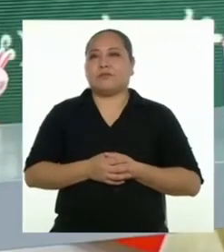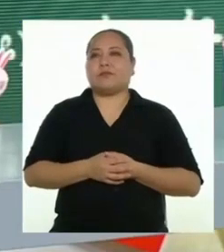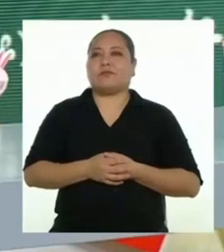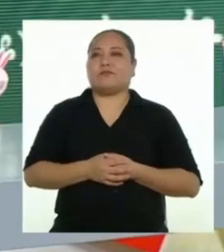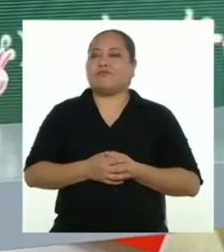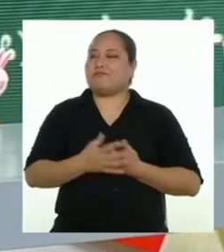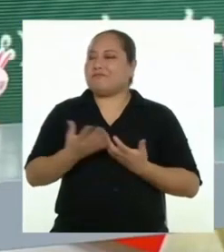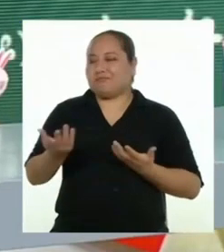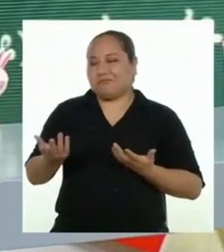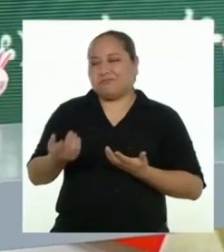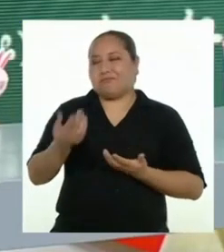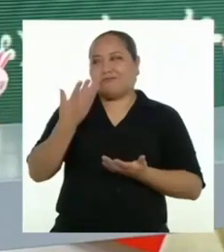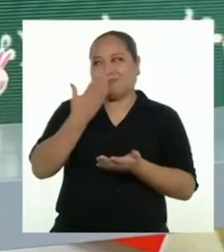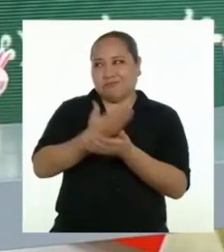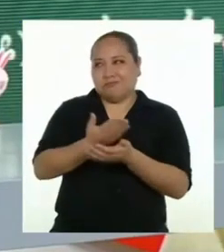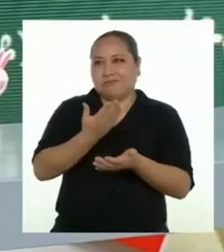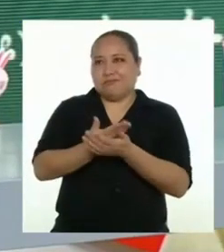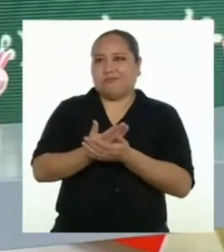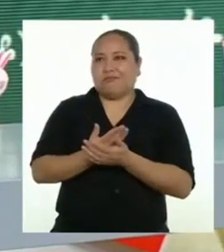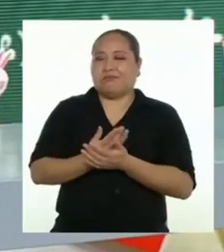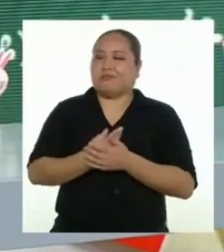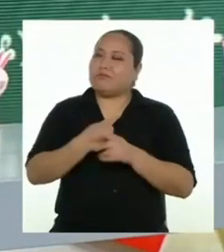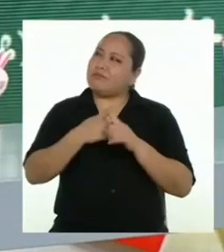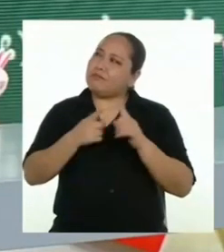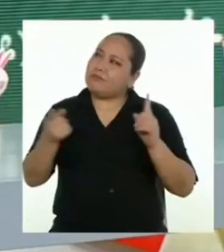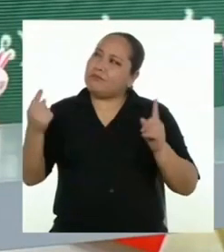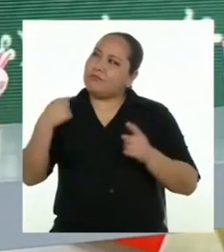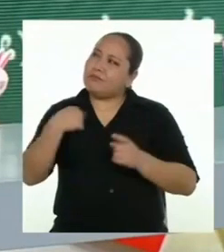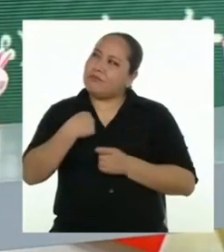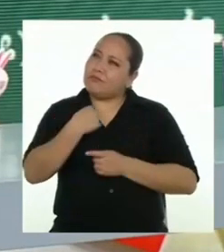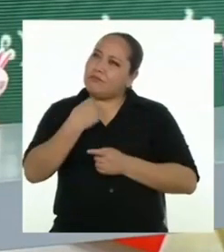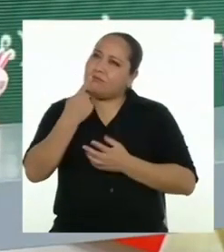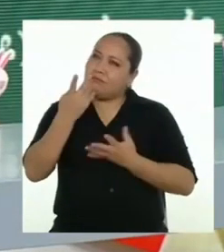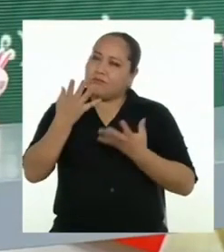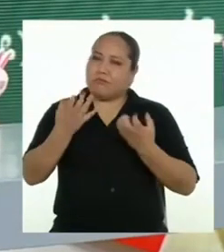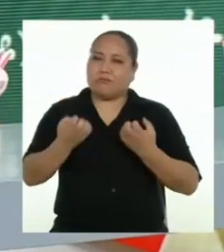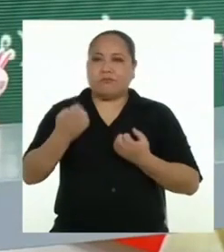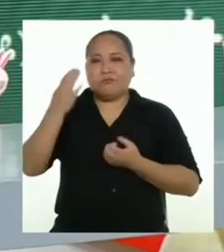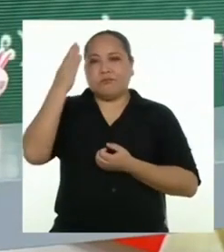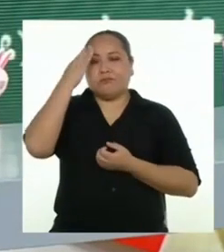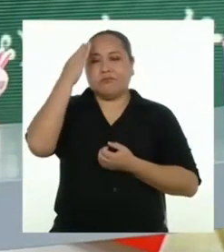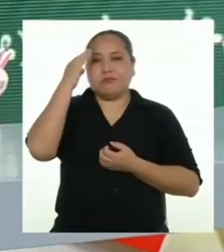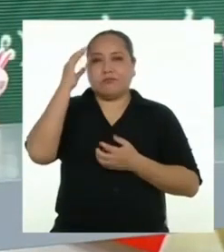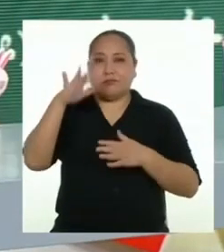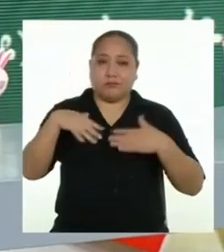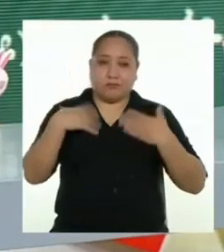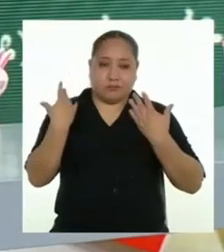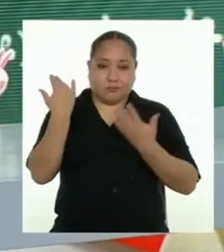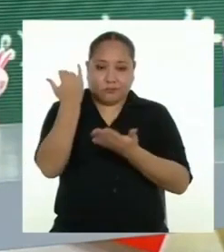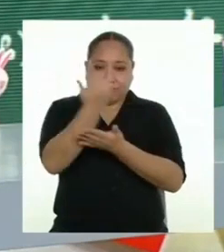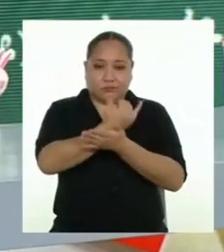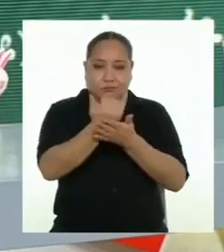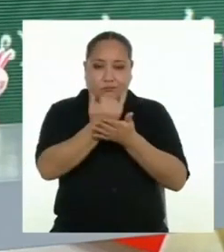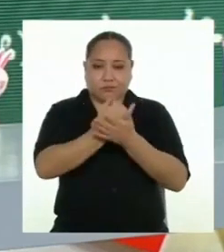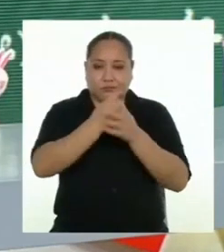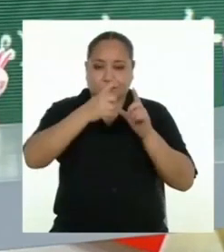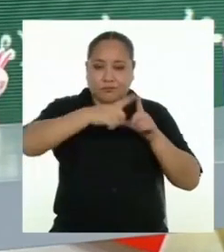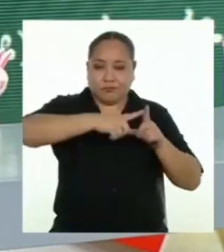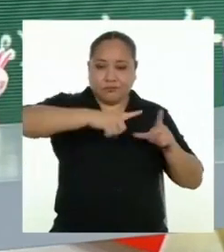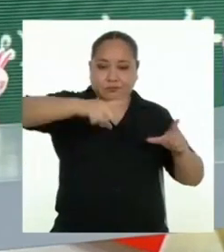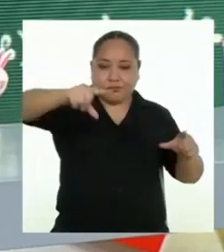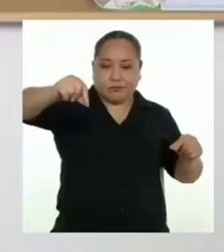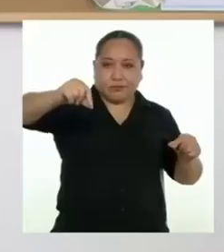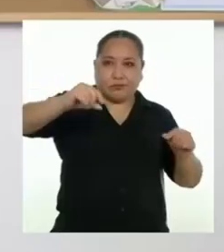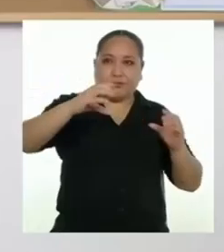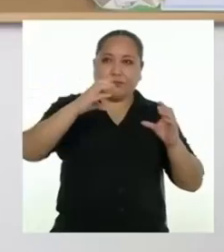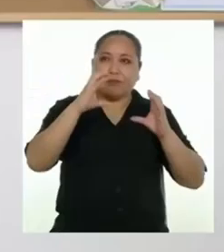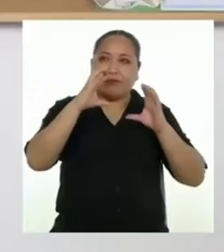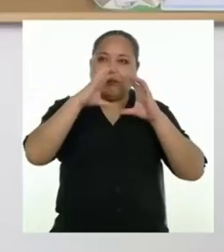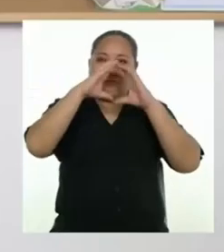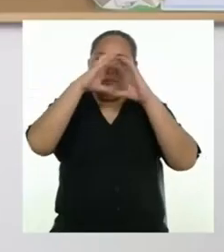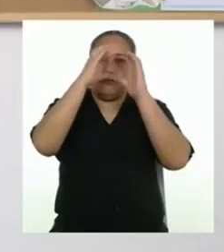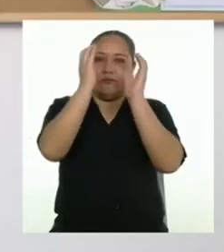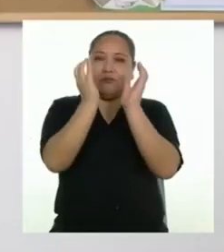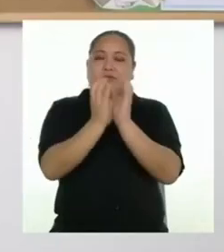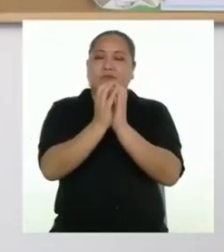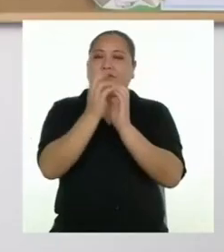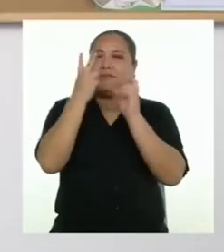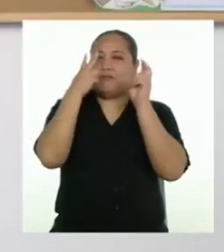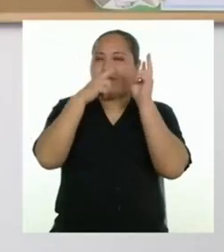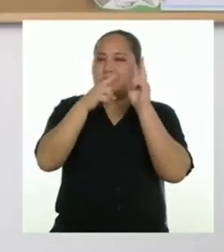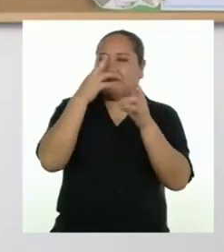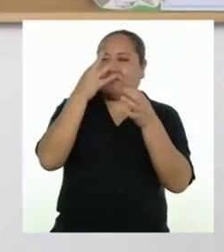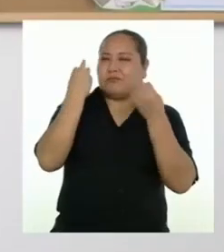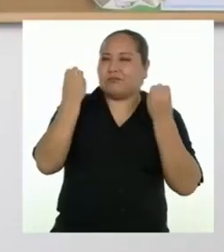Entonces, comprobado. Pero, yo aún quiero saber si es que podría diseñar una zanja esférica. Veamos